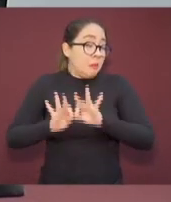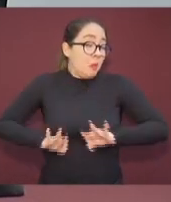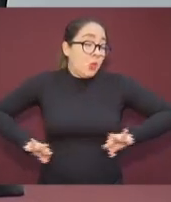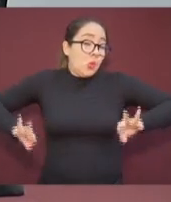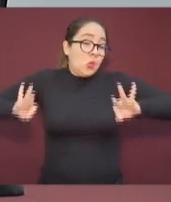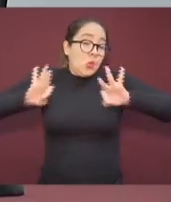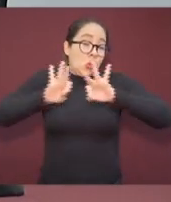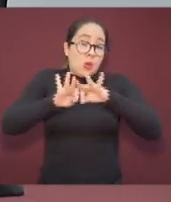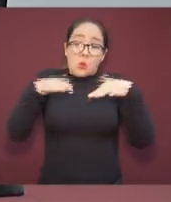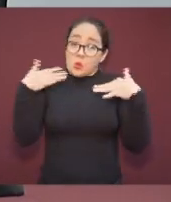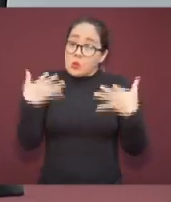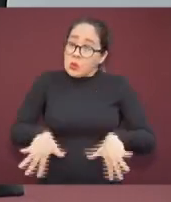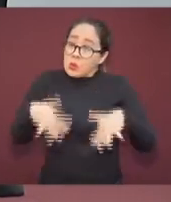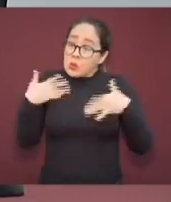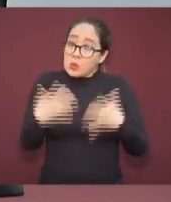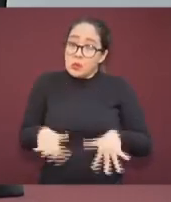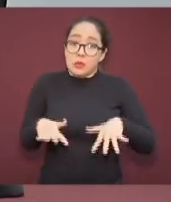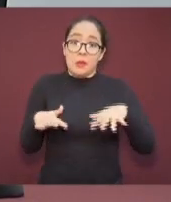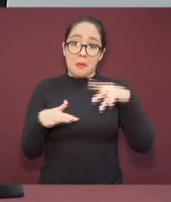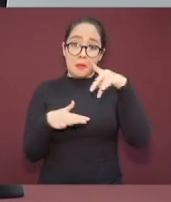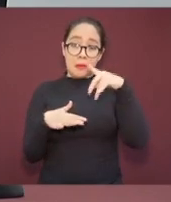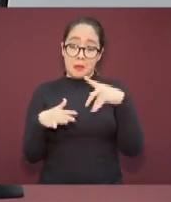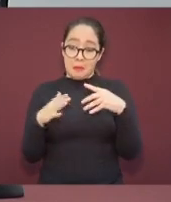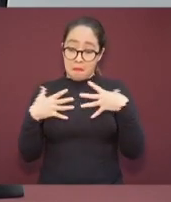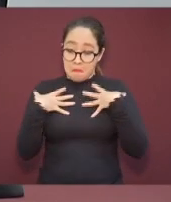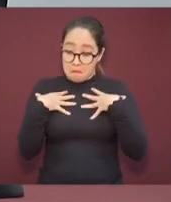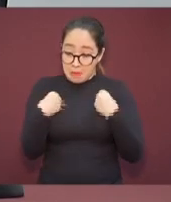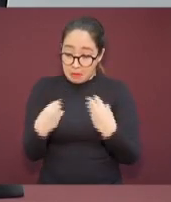detener la dispersión de los contagios.